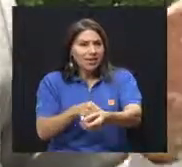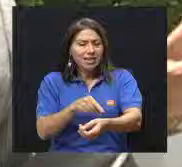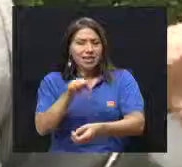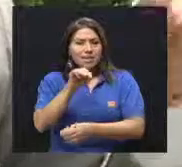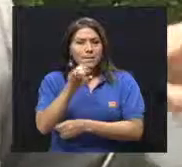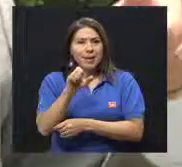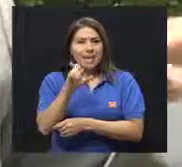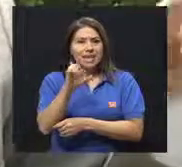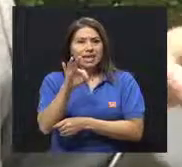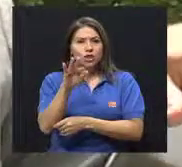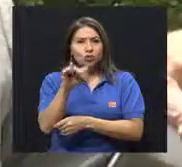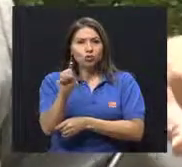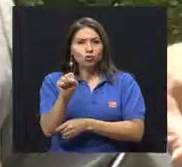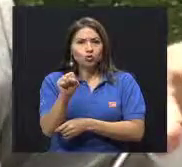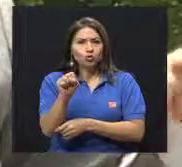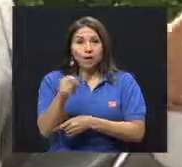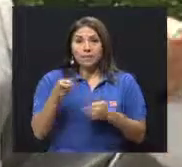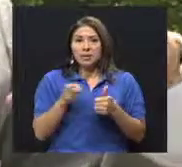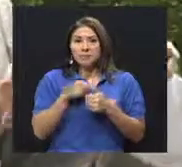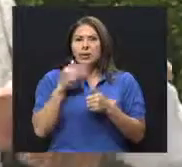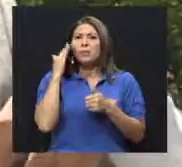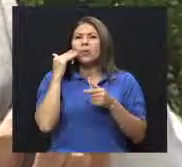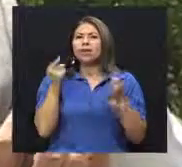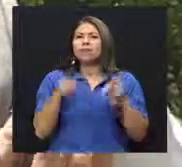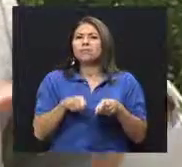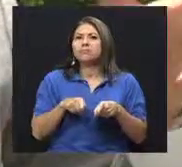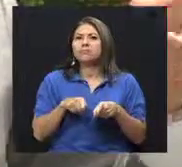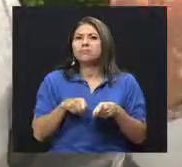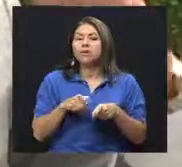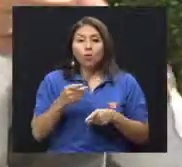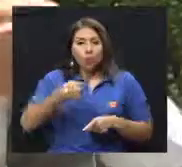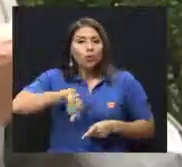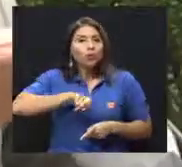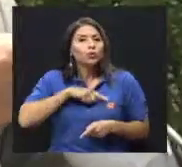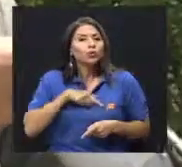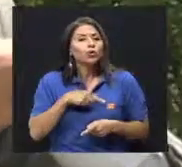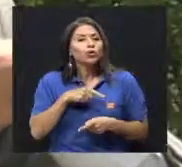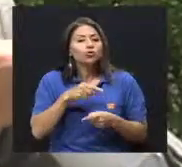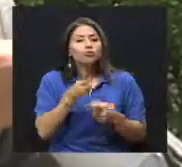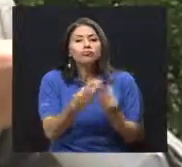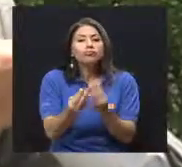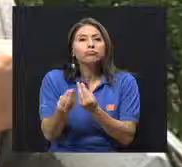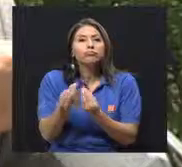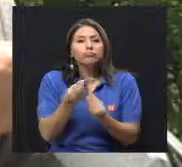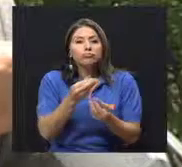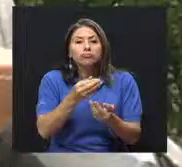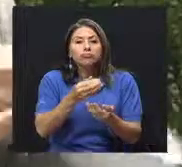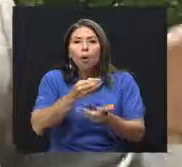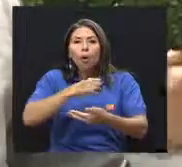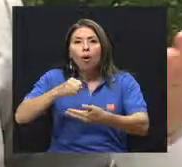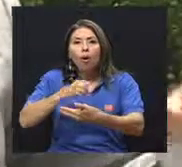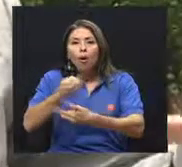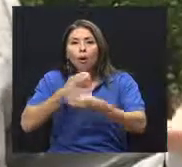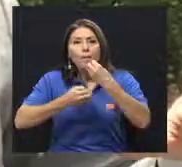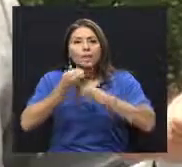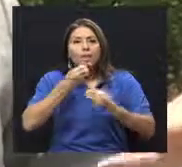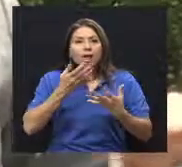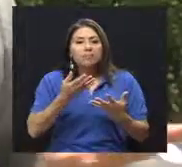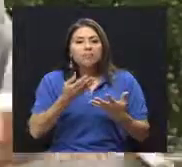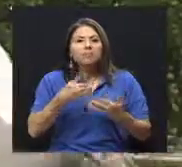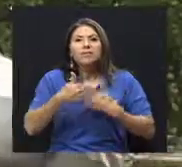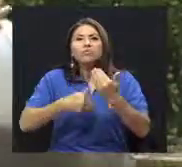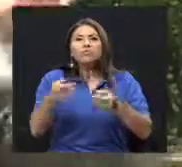debe esto? Bueno, primero hay que ver lo normal. ¿Qué pasa cuando uno come? Todo lo que nosotros comemos, no importa qué sea,